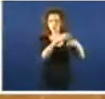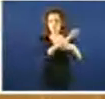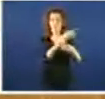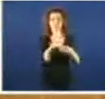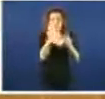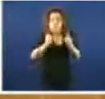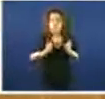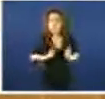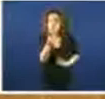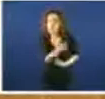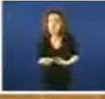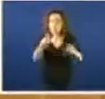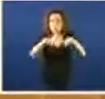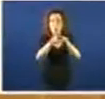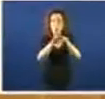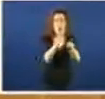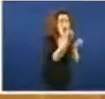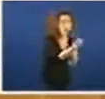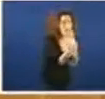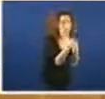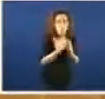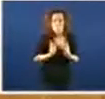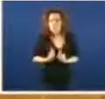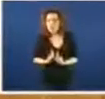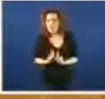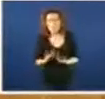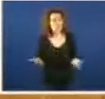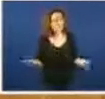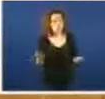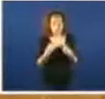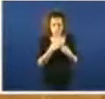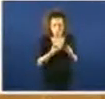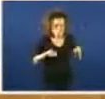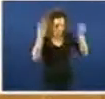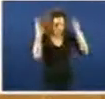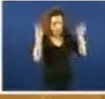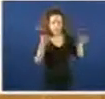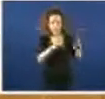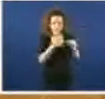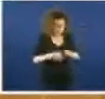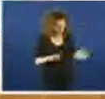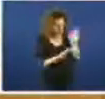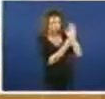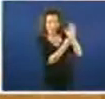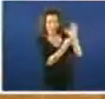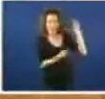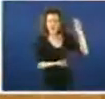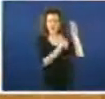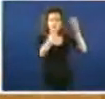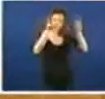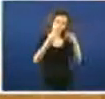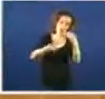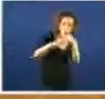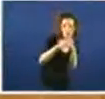o mismo que nos acaban de contar agora. Non o entendo. Se está aquí, o de la equidad,